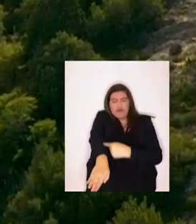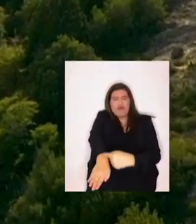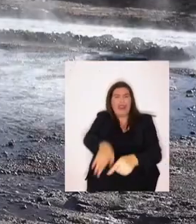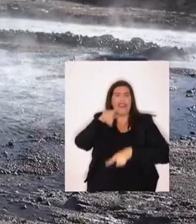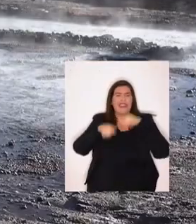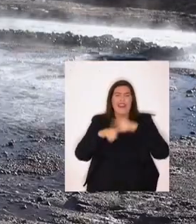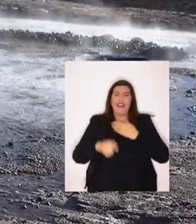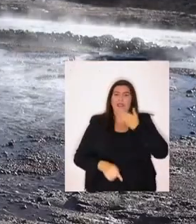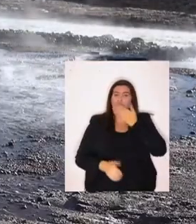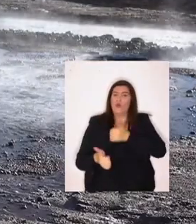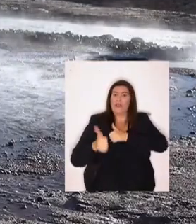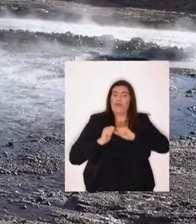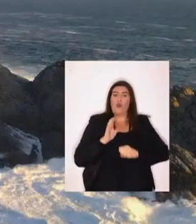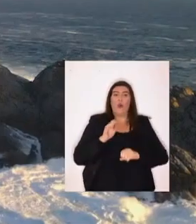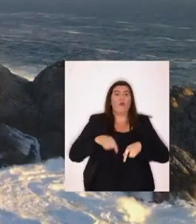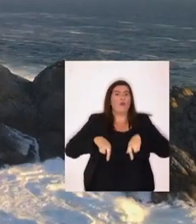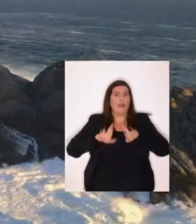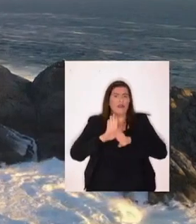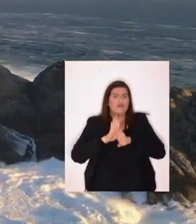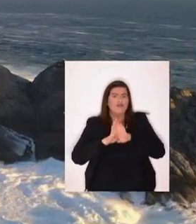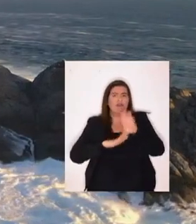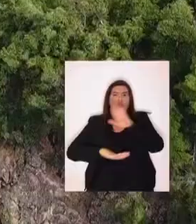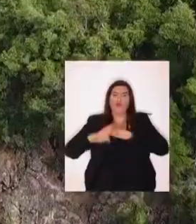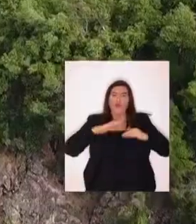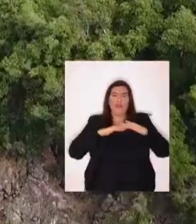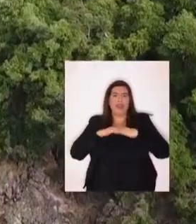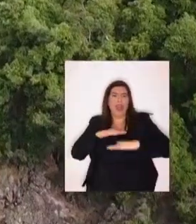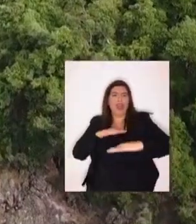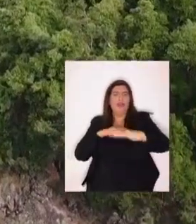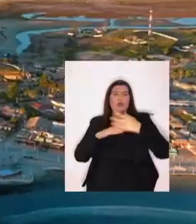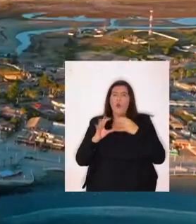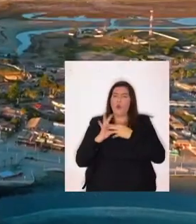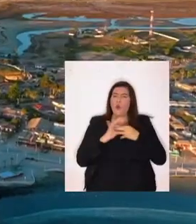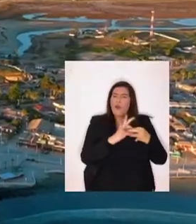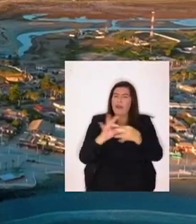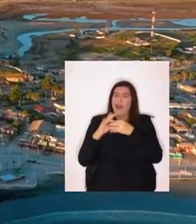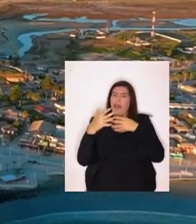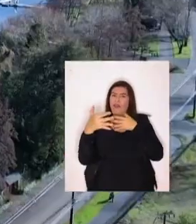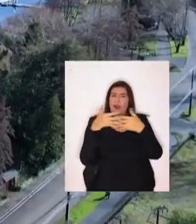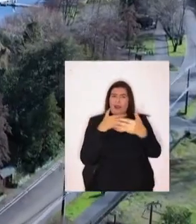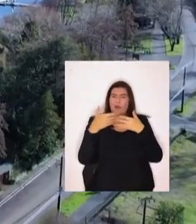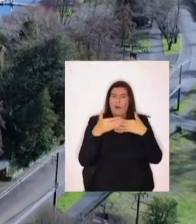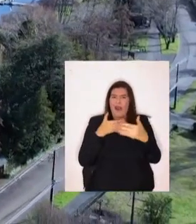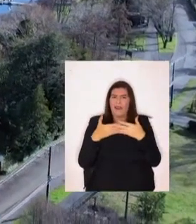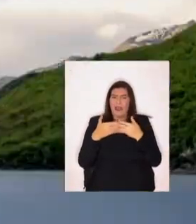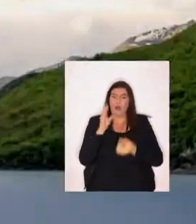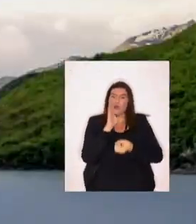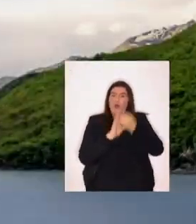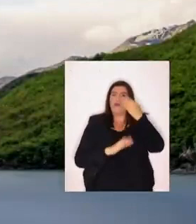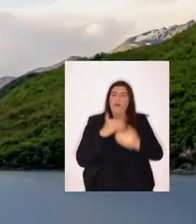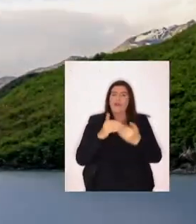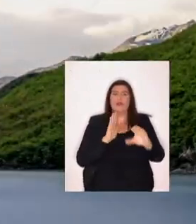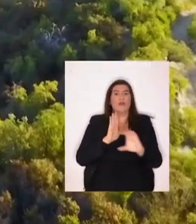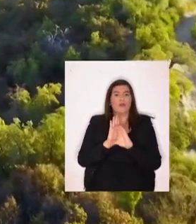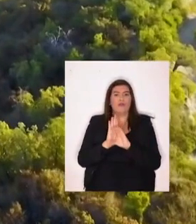nieve Tenemos el desafío Y la oportunidad De crecer de manera sustentable Podemos crecer con unidad De la mano De la naturaleza A través de este nuevo